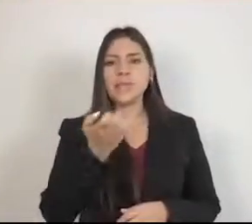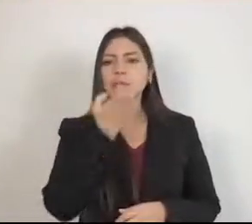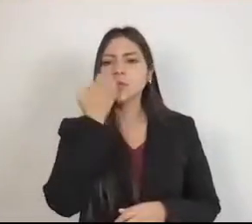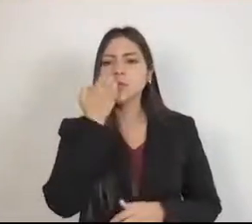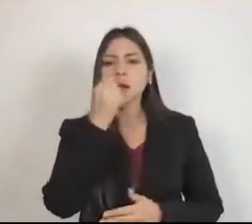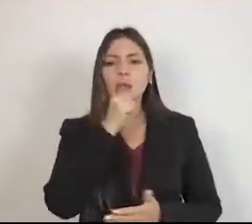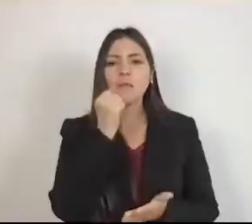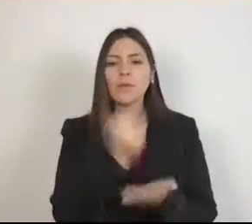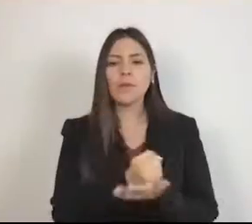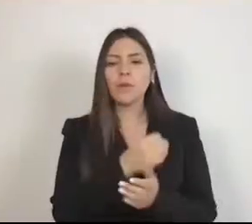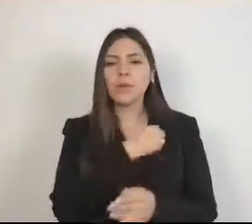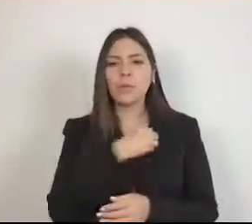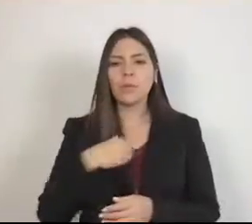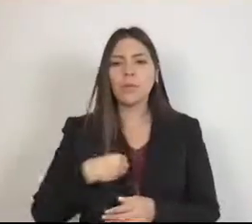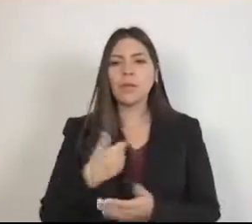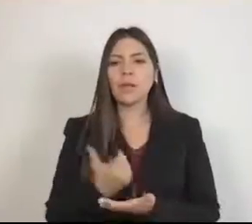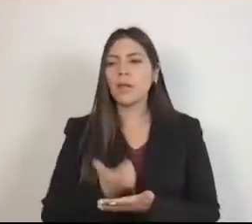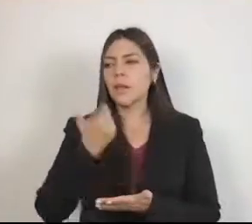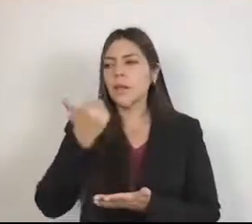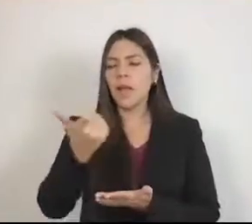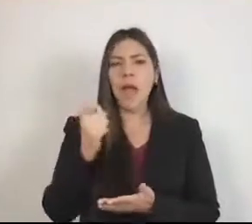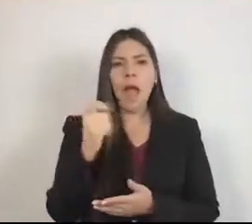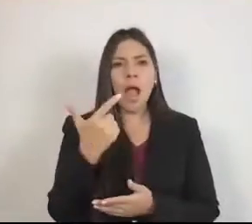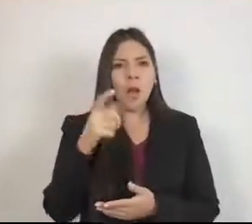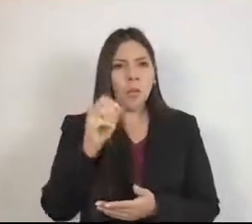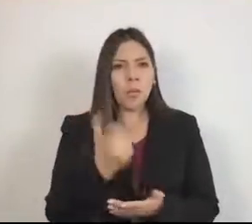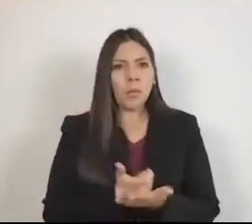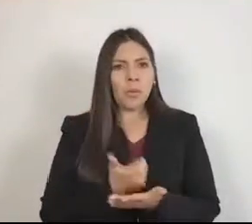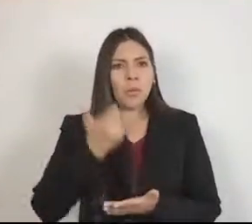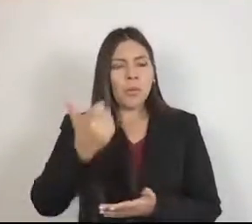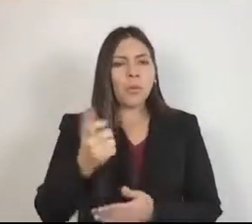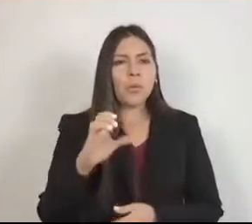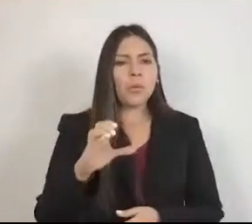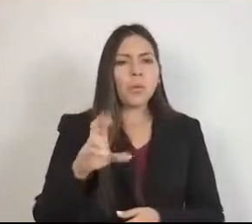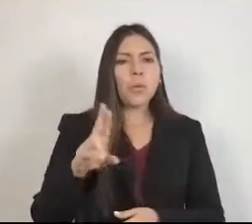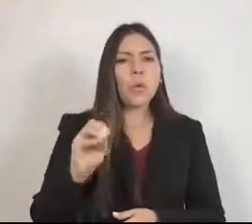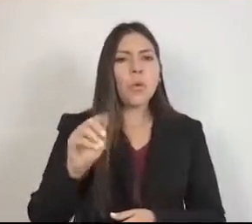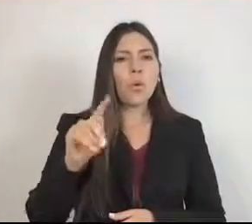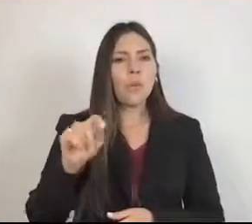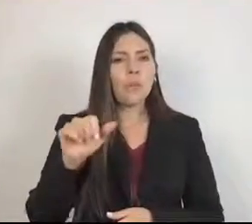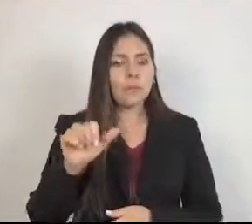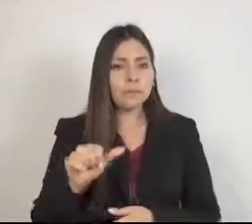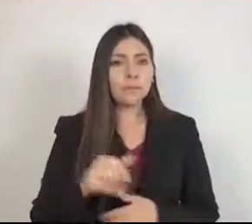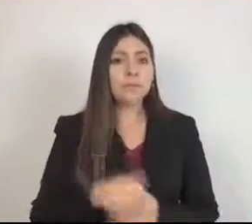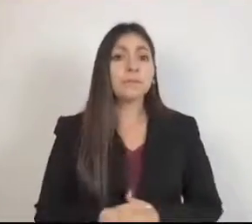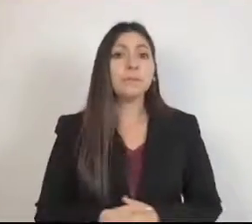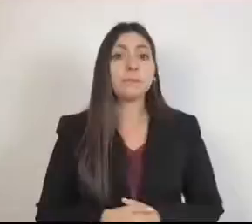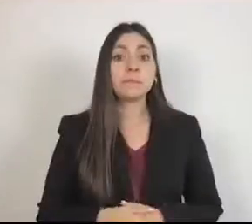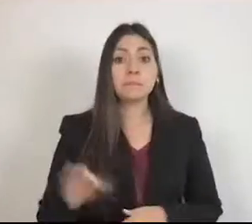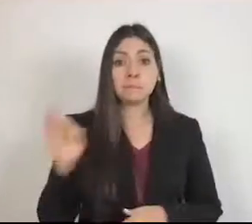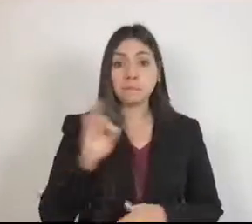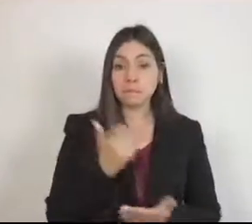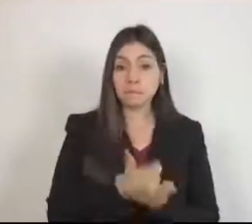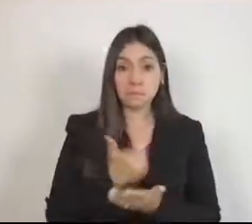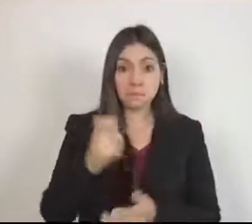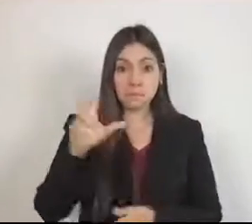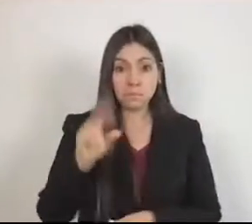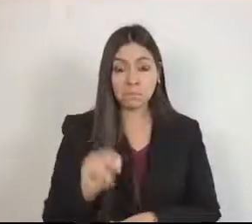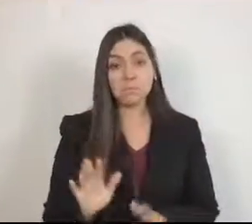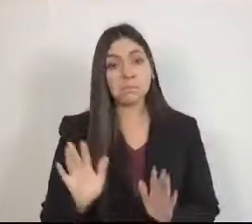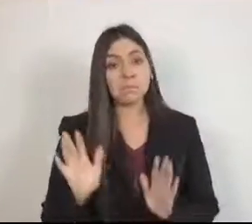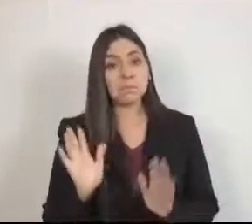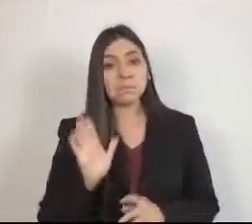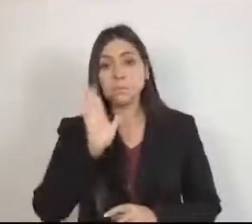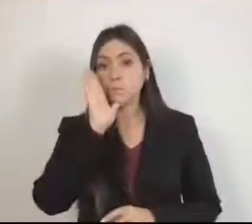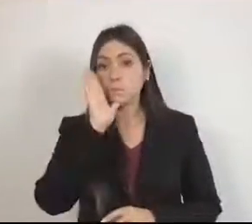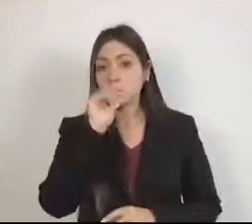donde condicionan hasta el ingreso o la inscripción a clases